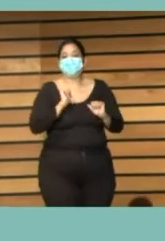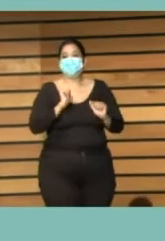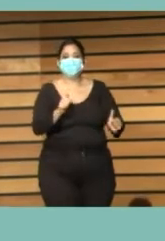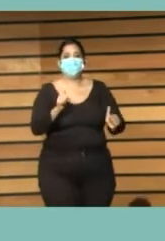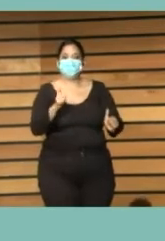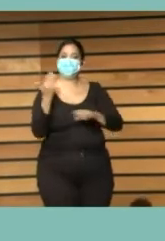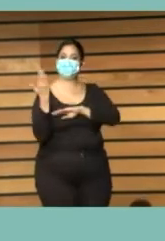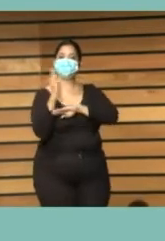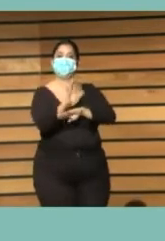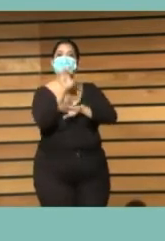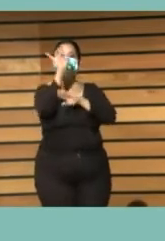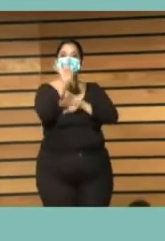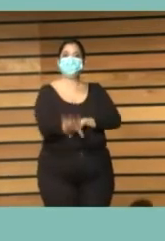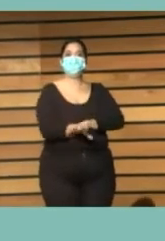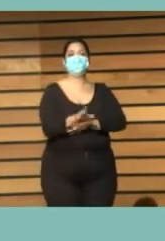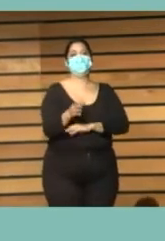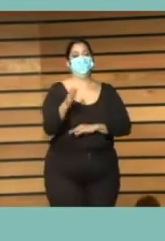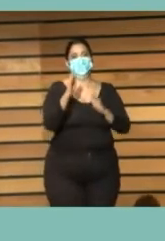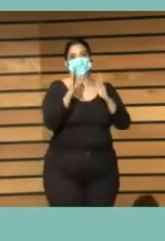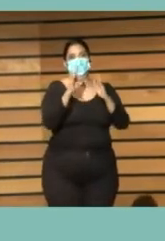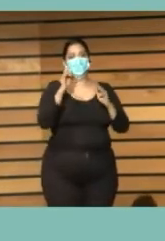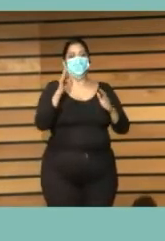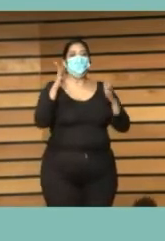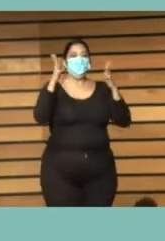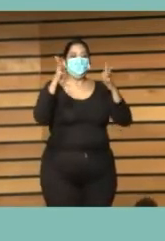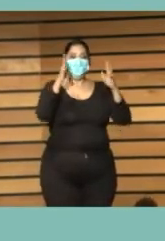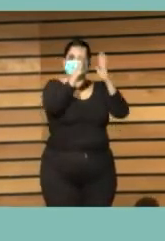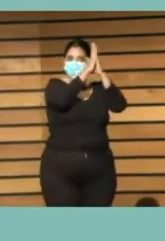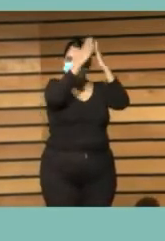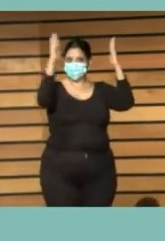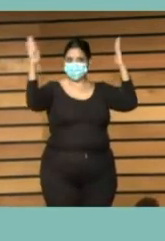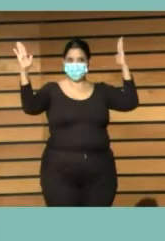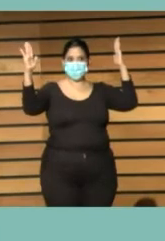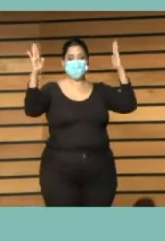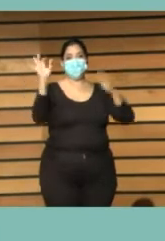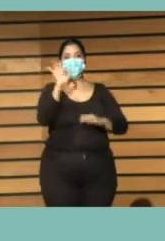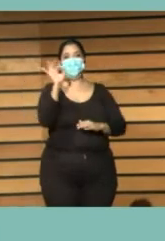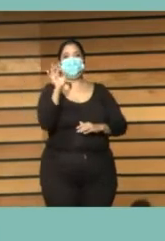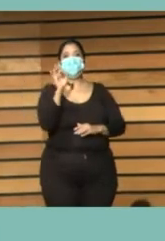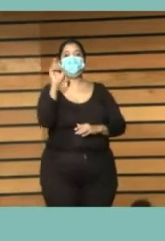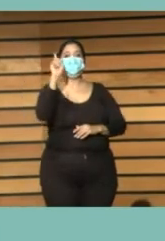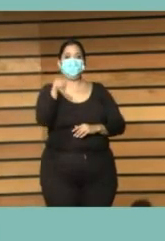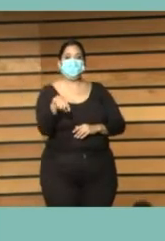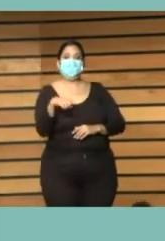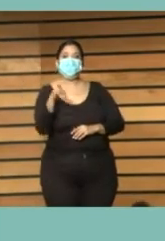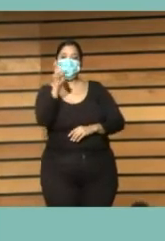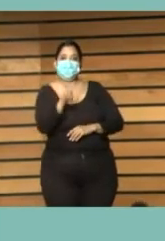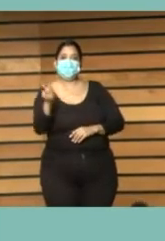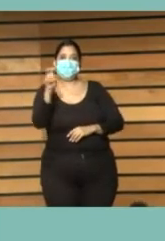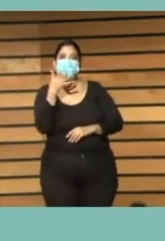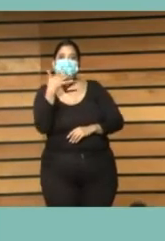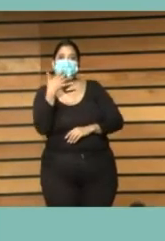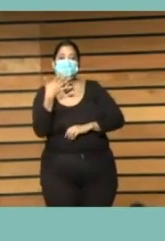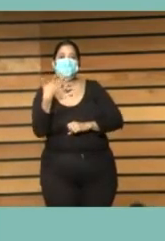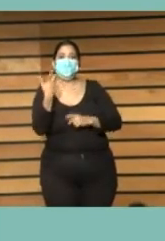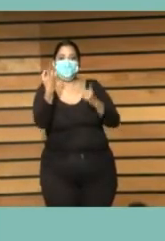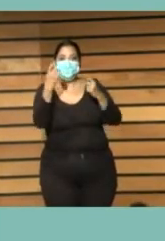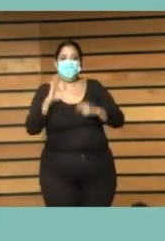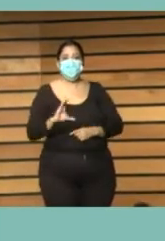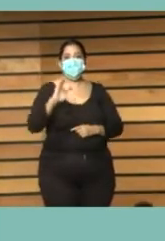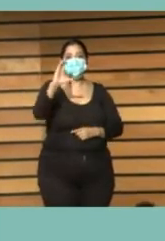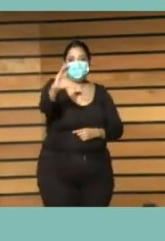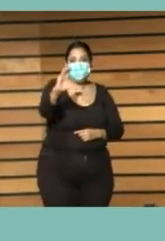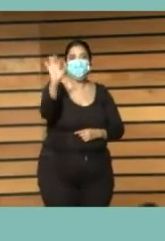la Comisión Técnica de Bibliotecas, una definición de qué es una biblioteca especializada, qué fondos podemos encontrar, qué redes de bibliotecas